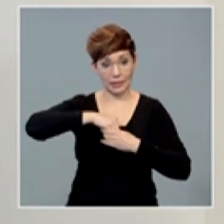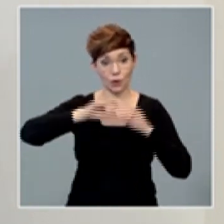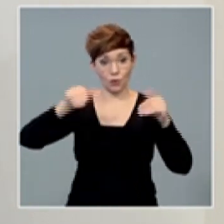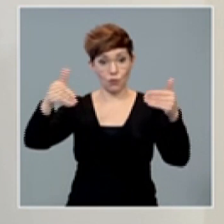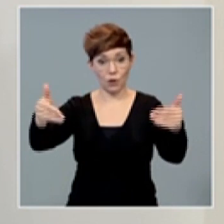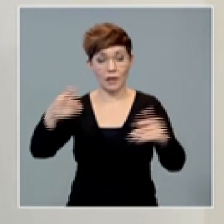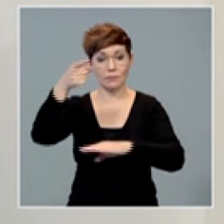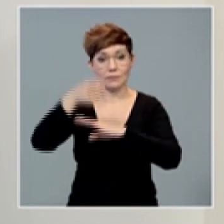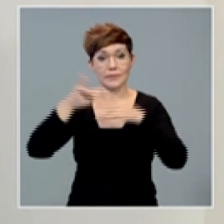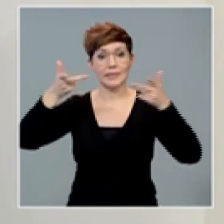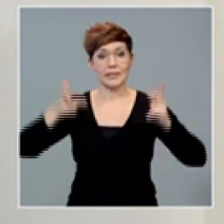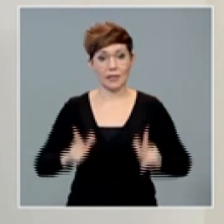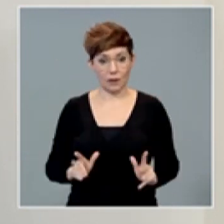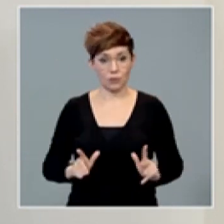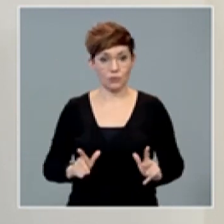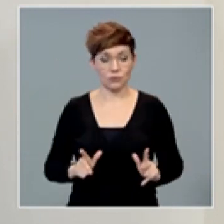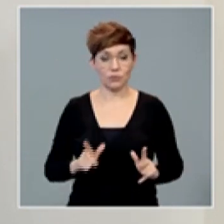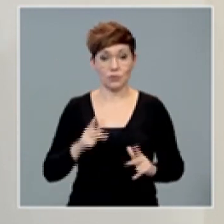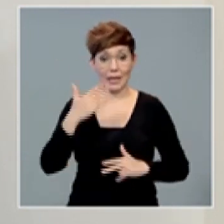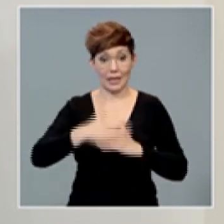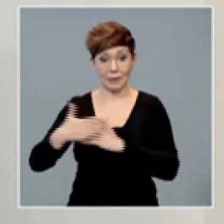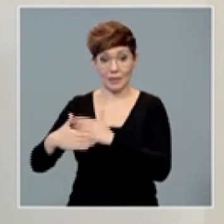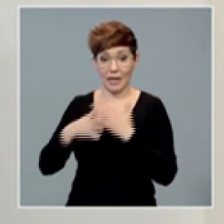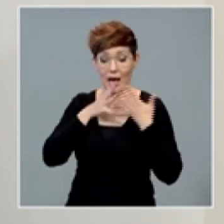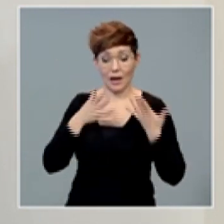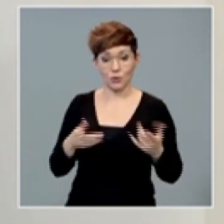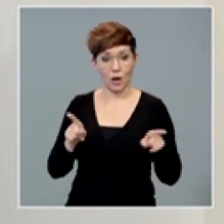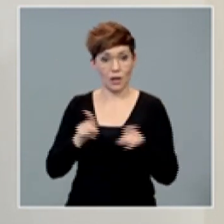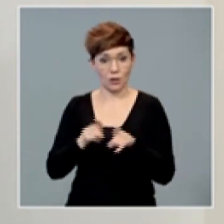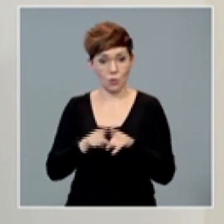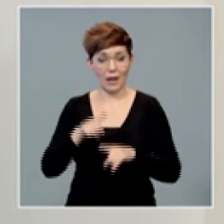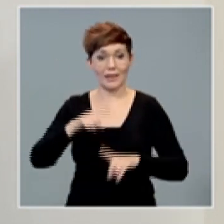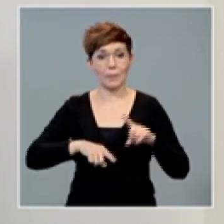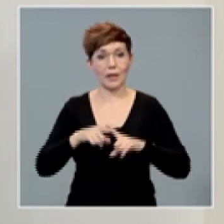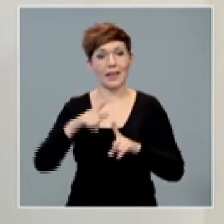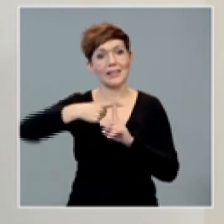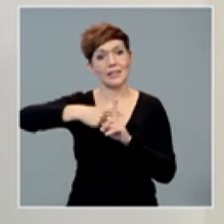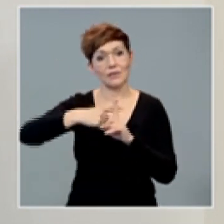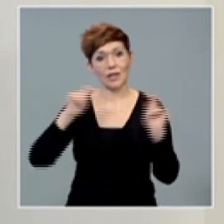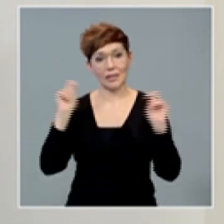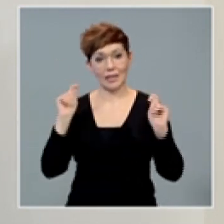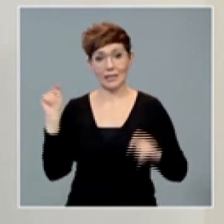sentados y se aplicarán los aforos actuales en base a nivel de alerta regional, que en este caso es el 3.